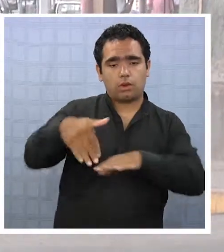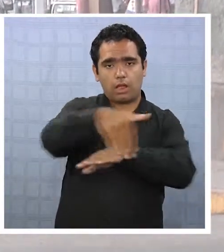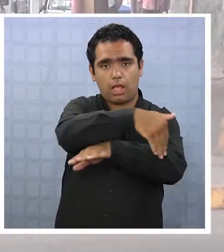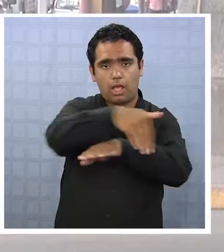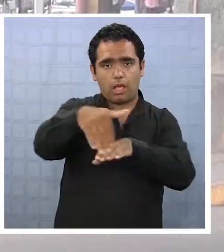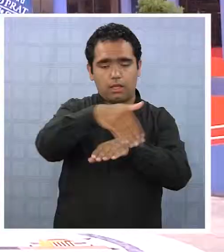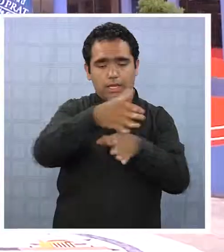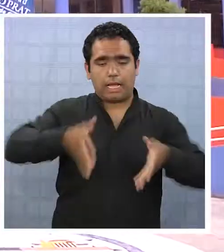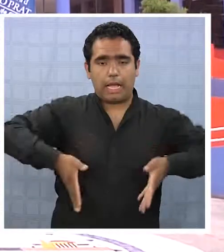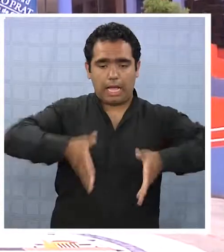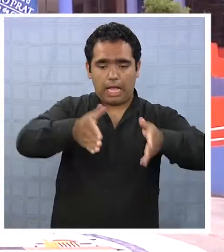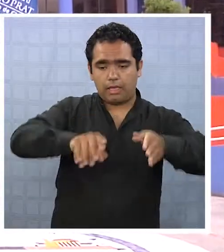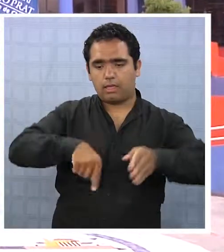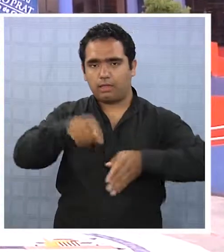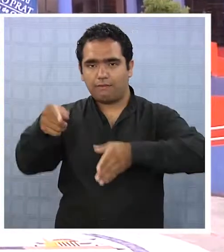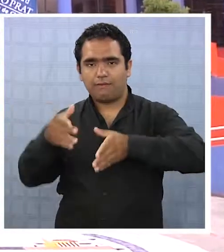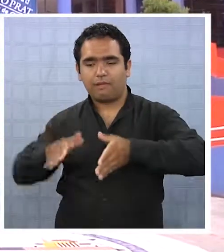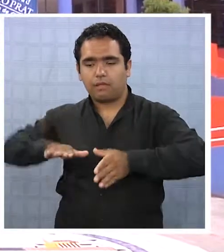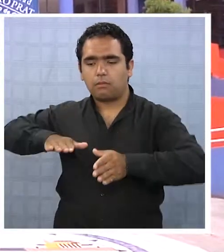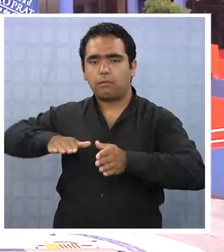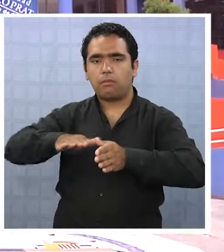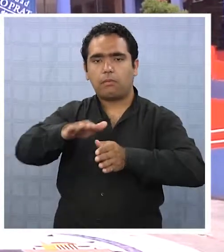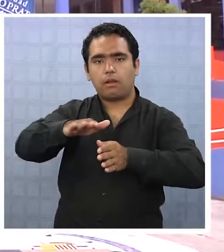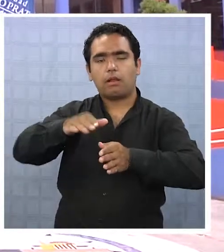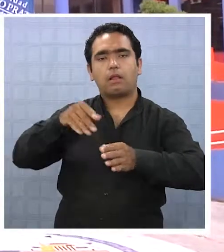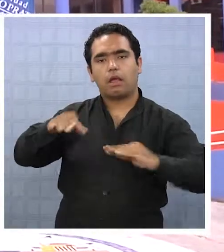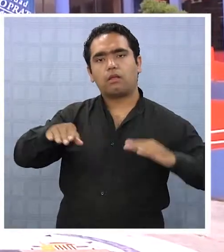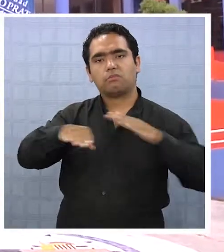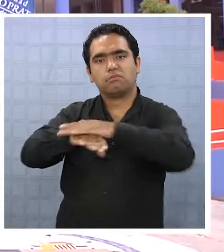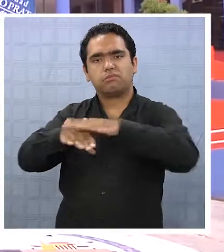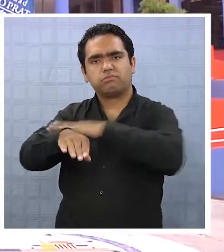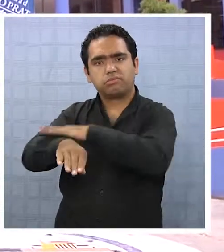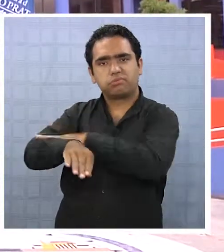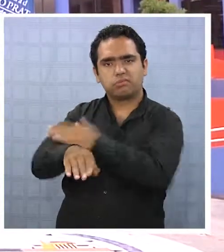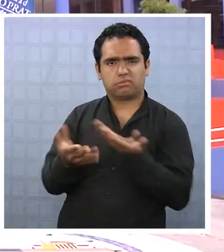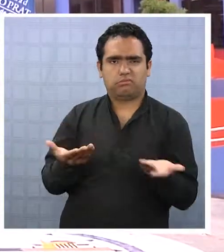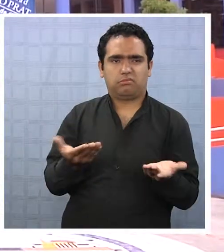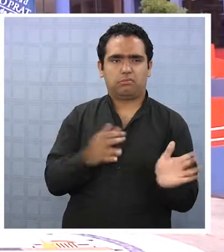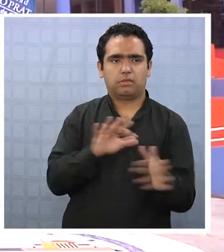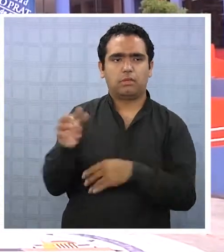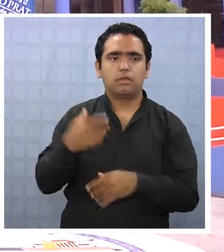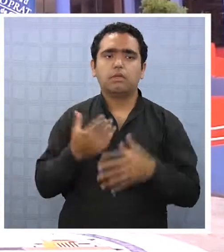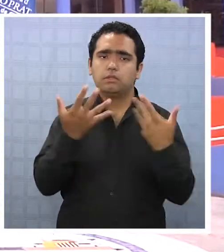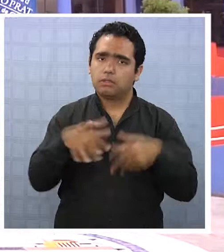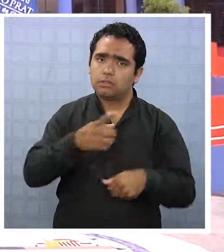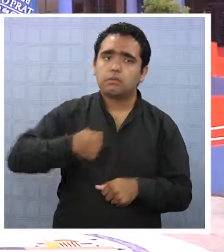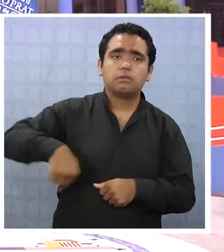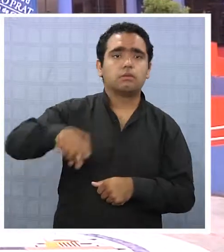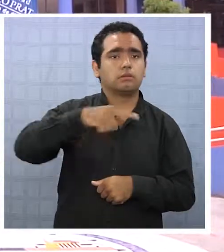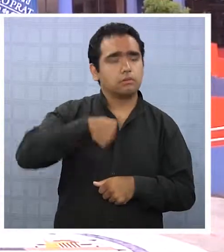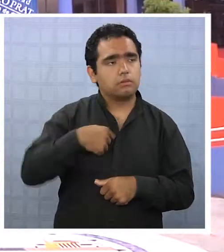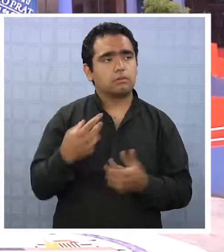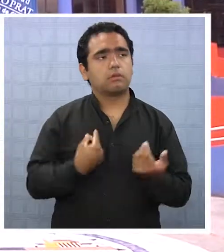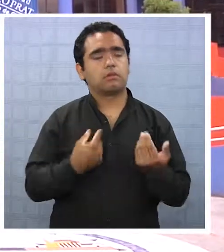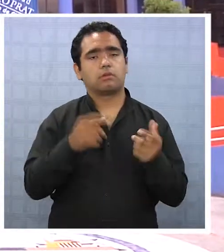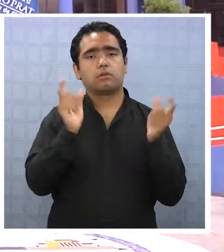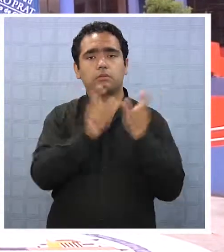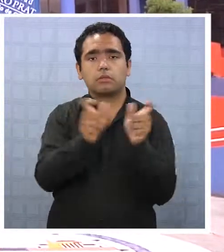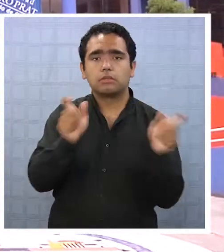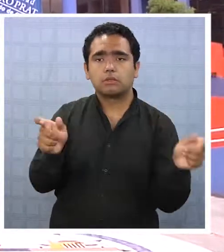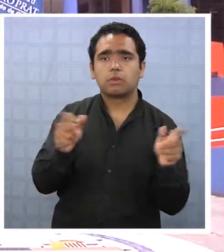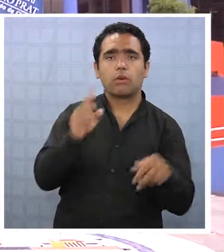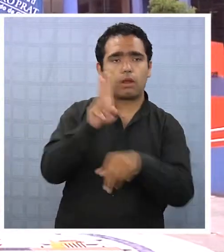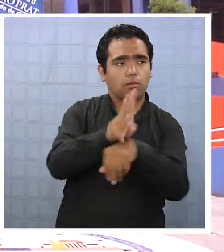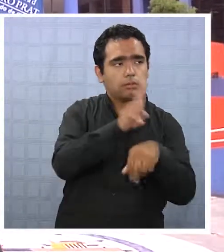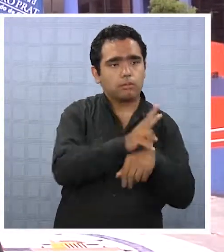Nosotros le hemos hecho presente a nuestros funcionarios, a los alumnos, de distintas maneras, distintas formas de comunicación, que en el